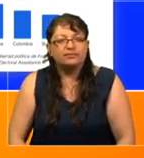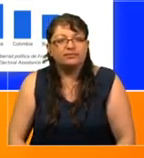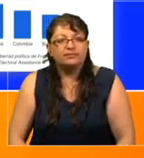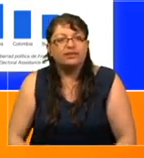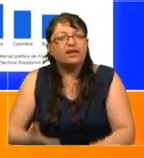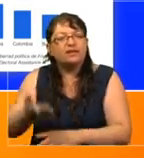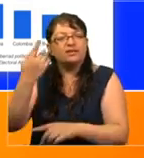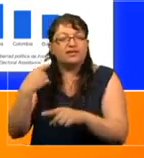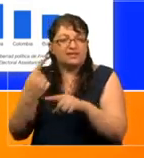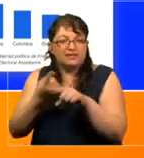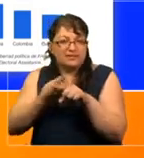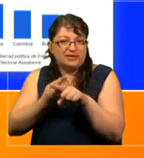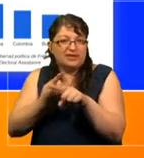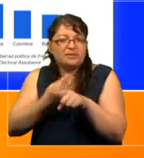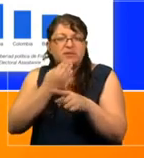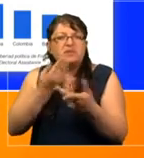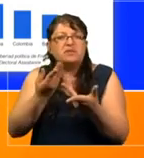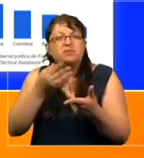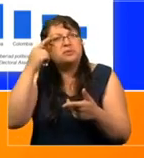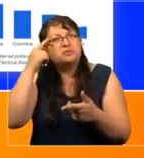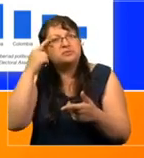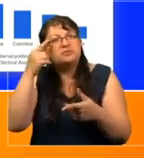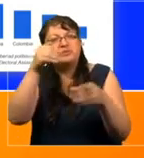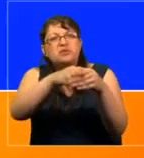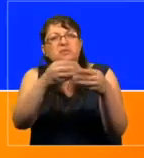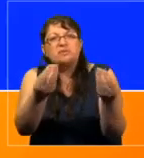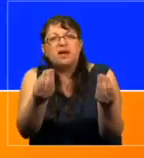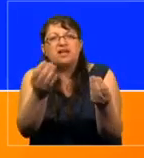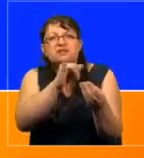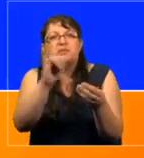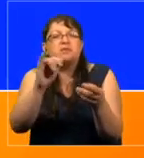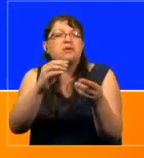de, ¿para qué votar si nada pasa?